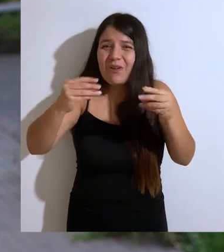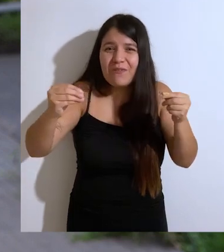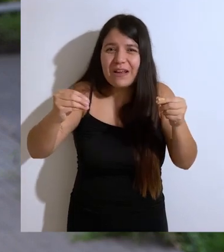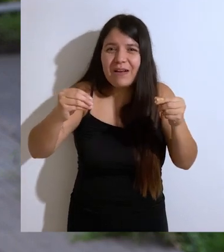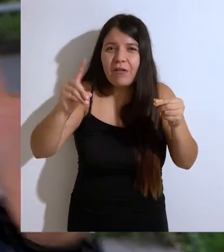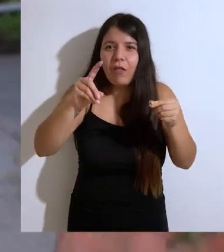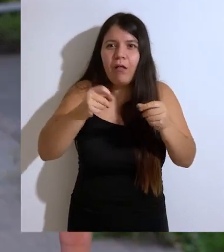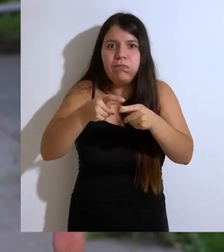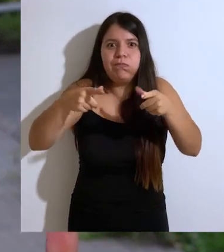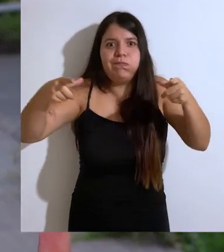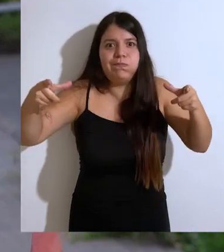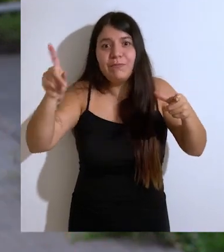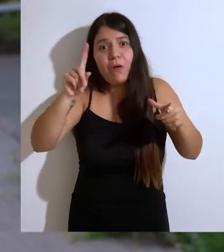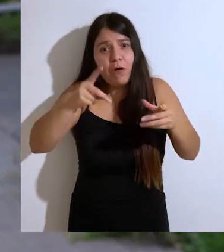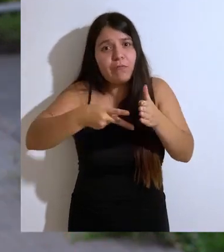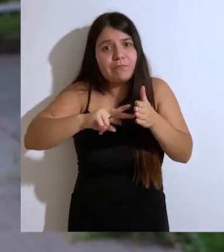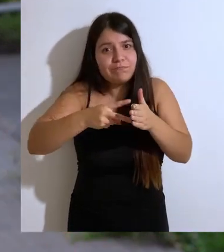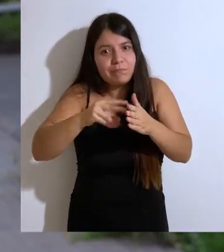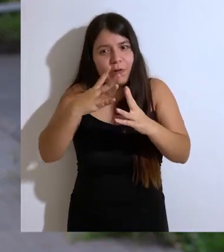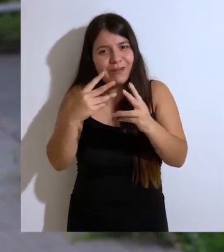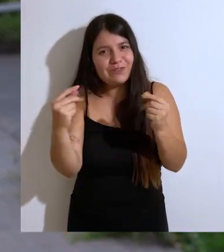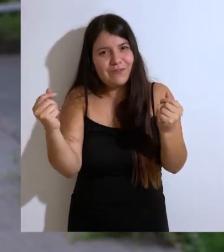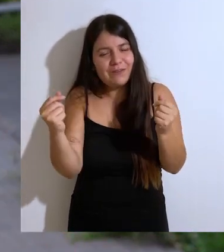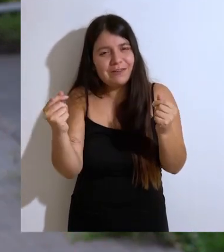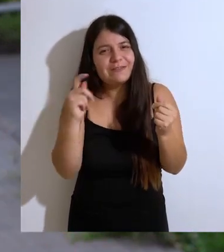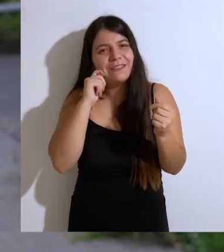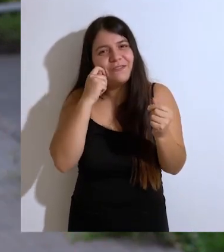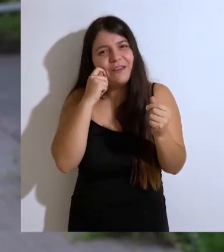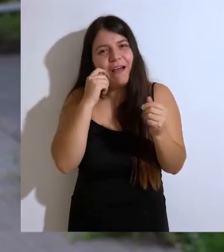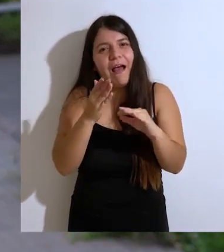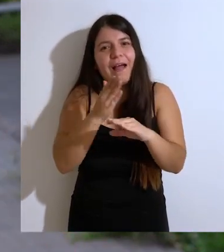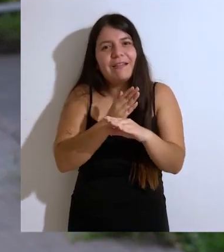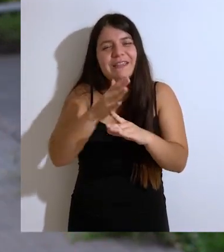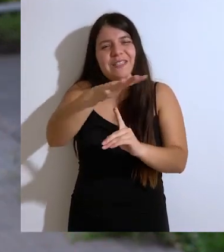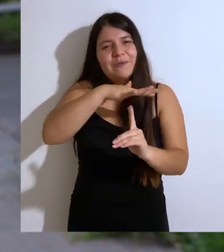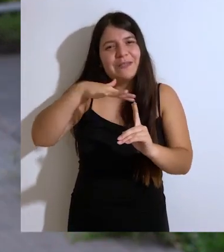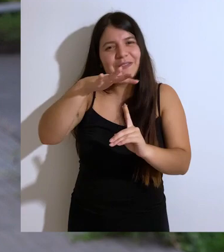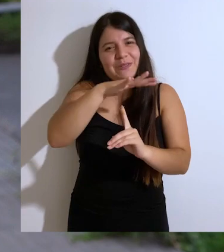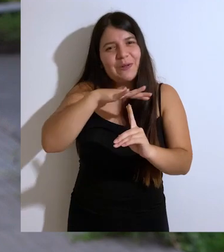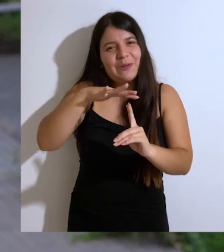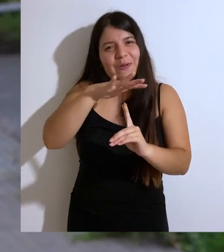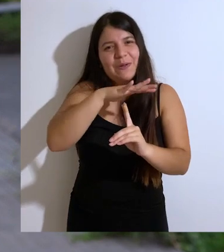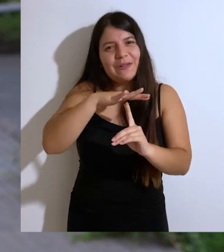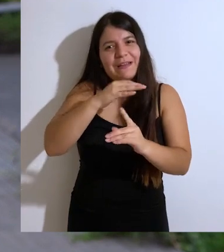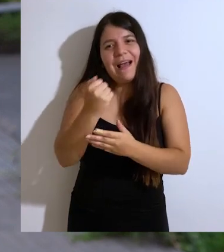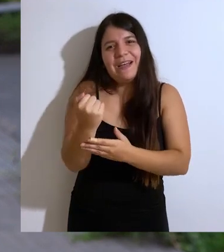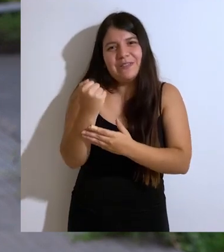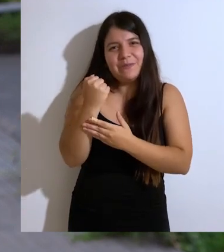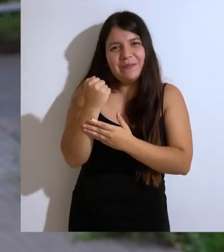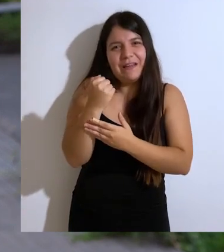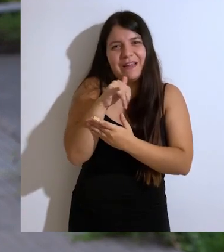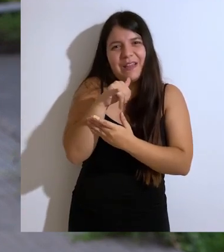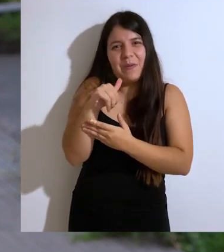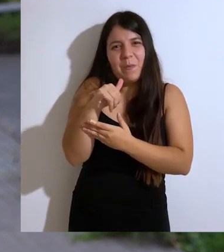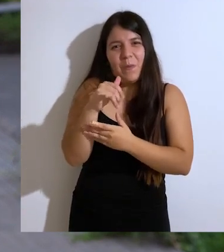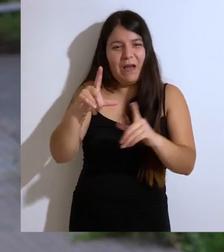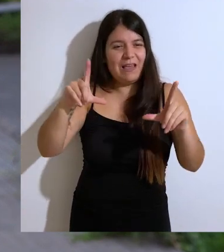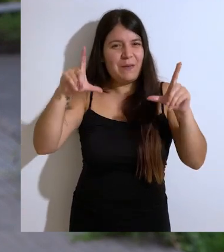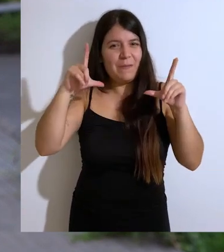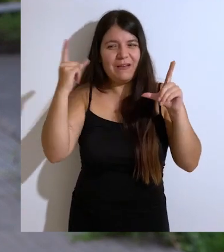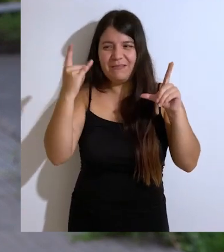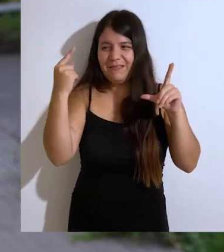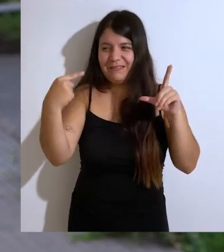resolverlo antes que amplificarlo, nos vamos a ahorrar situaciones que a la larga solo nos pueden desprestigiar como